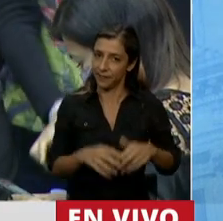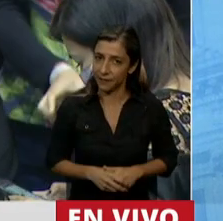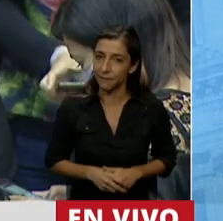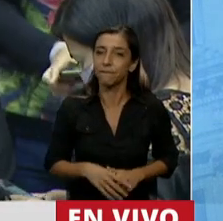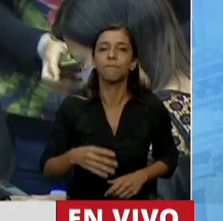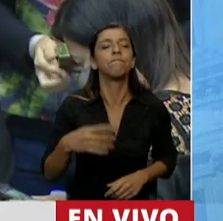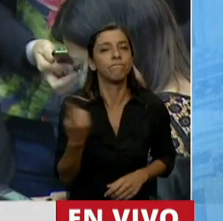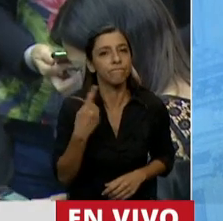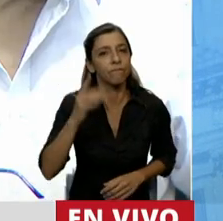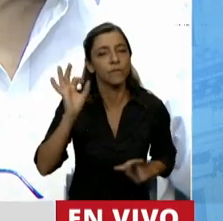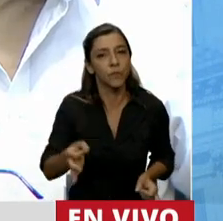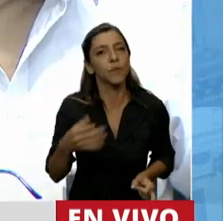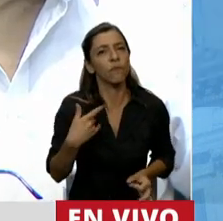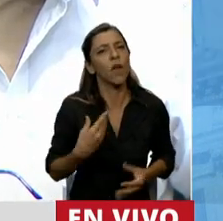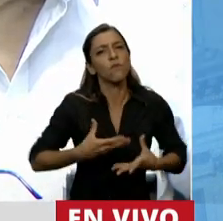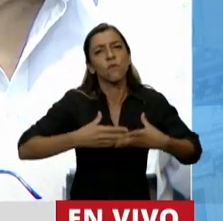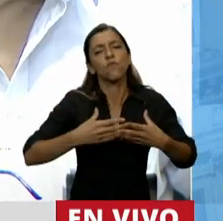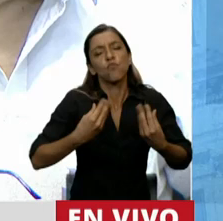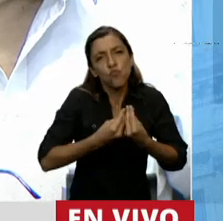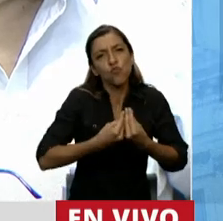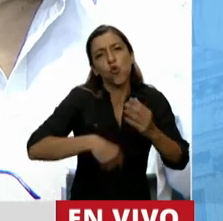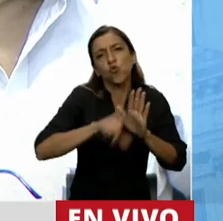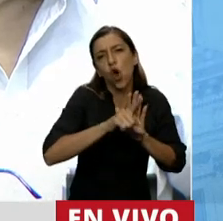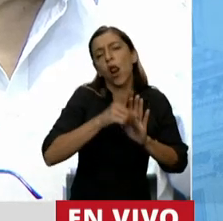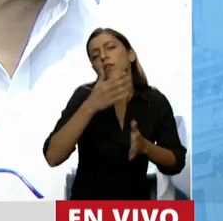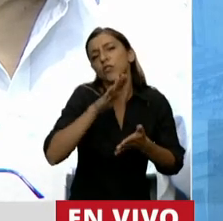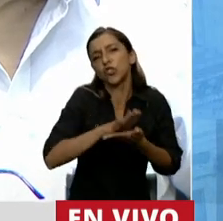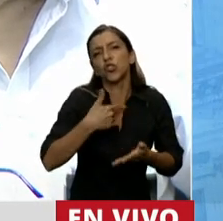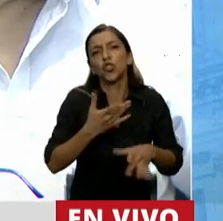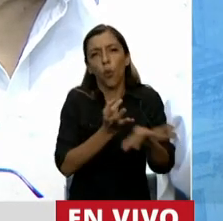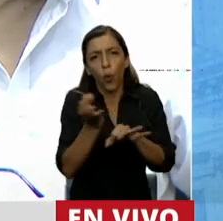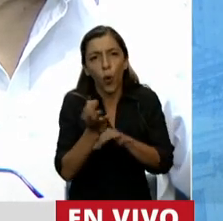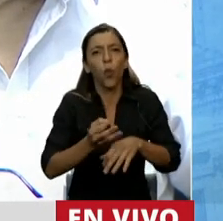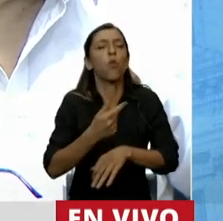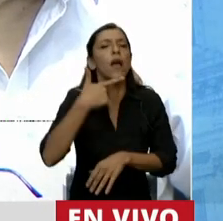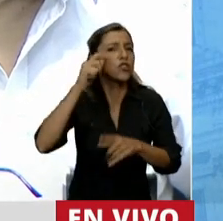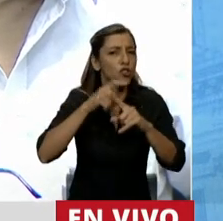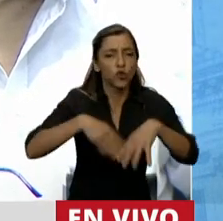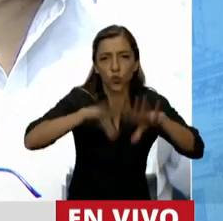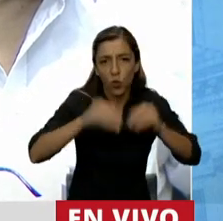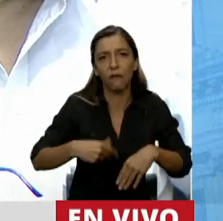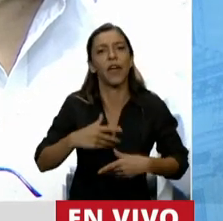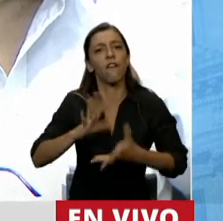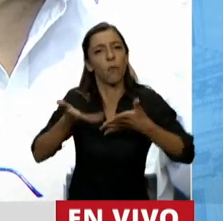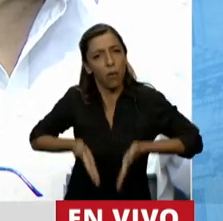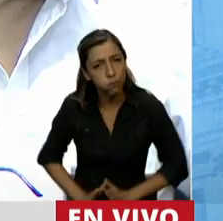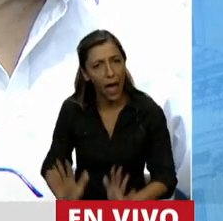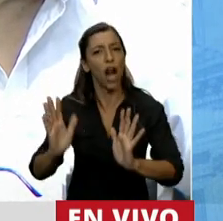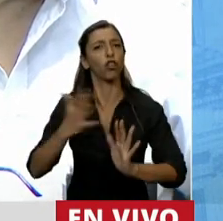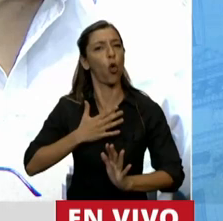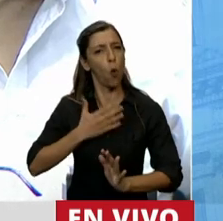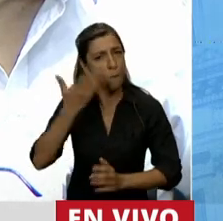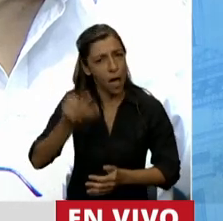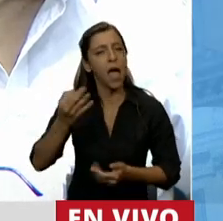es mucho lo que se ha legislado en materia de equidad social, de derecho a educación sexual integral, de parto humanizado, de acceso a la salud